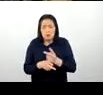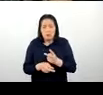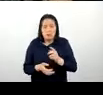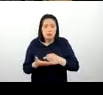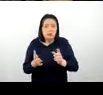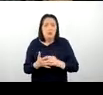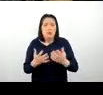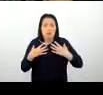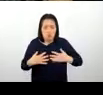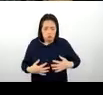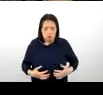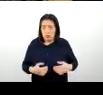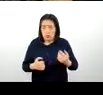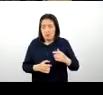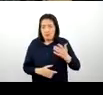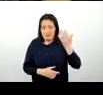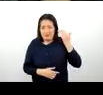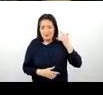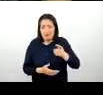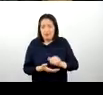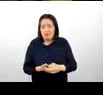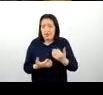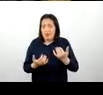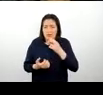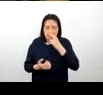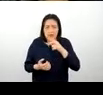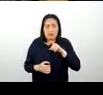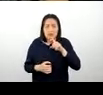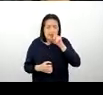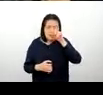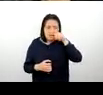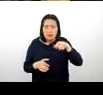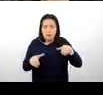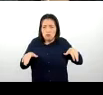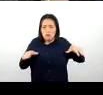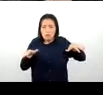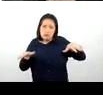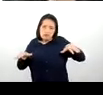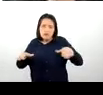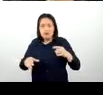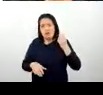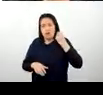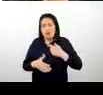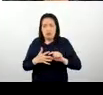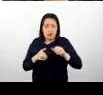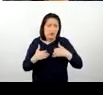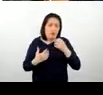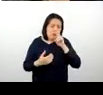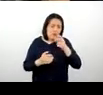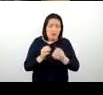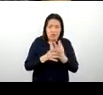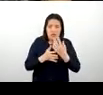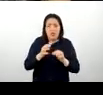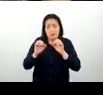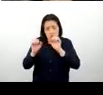típico de ellos lo que viene a ser el cóndor, ¿no? Muchos identifican que el cóndor se puede observar en Arequipa, sí,